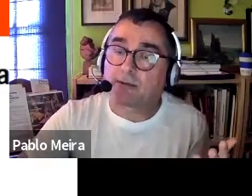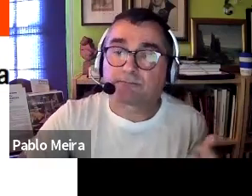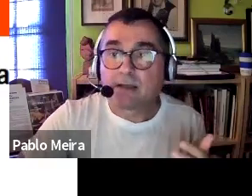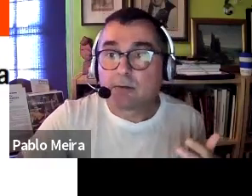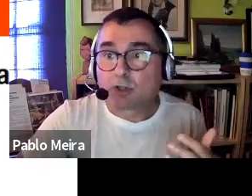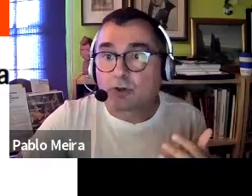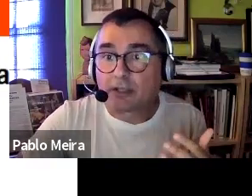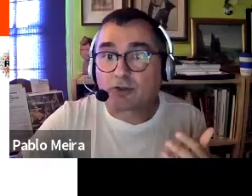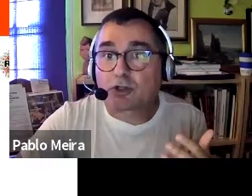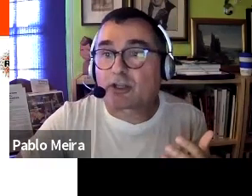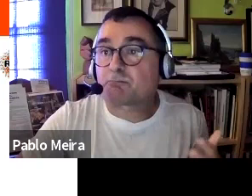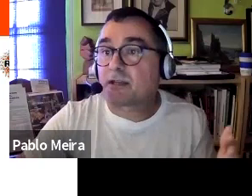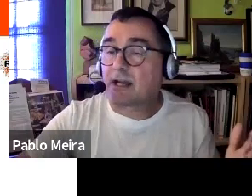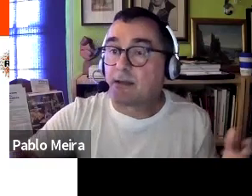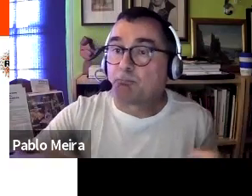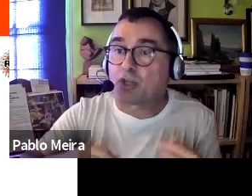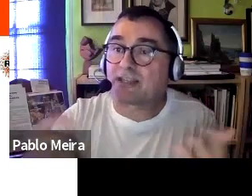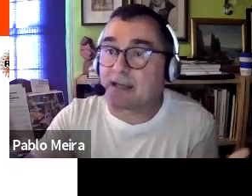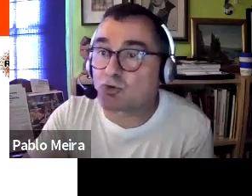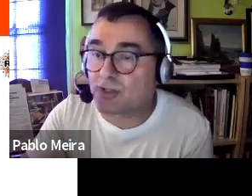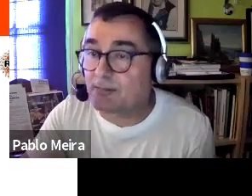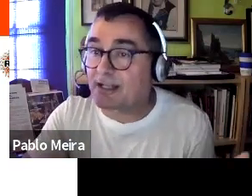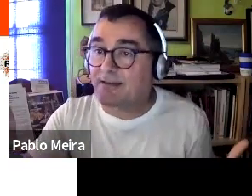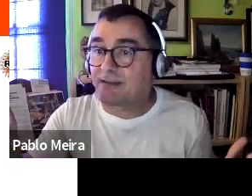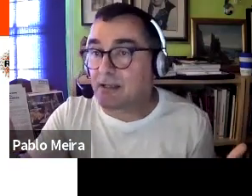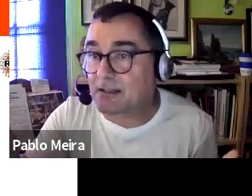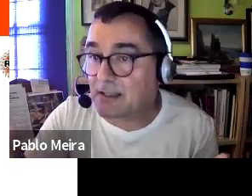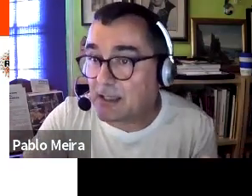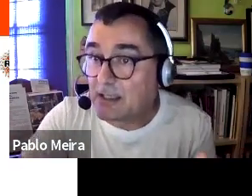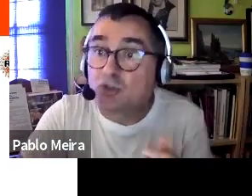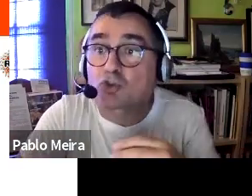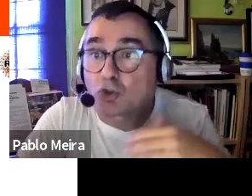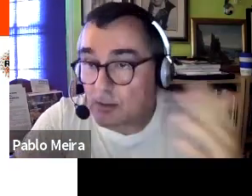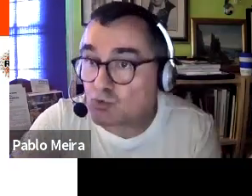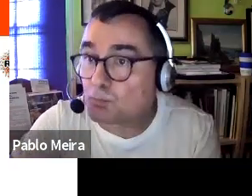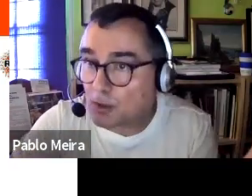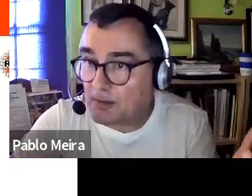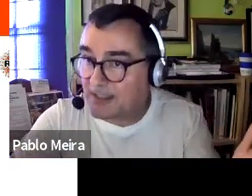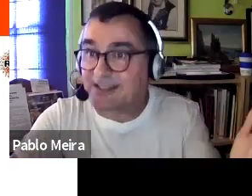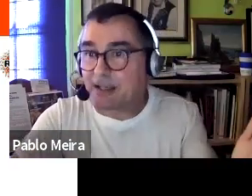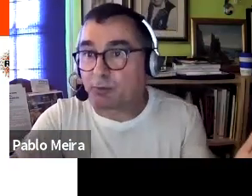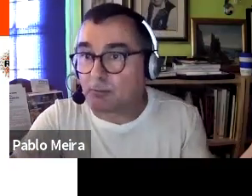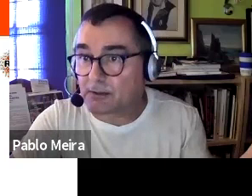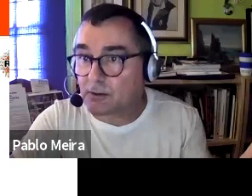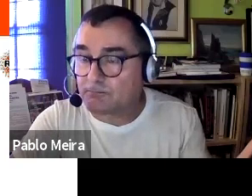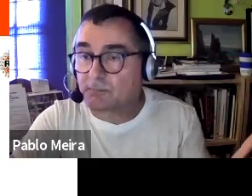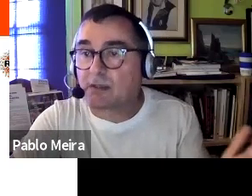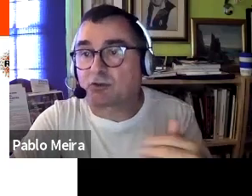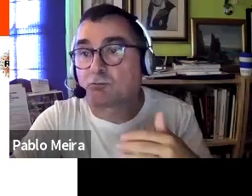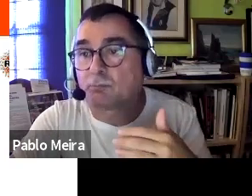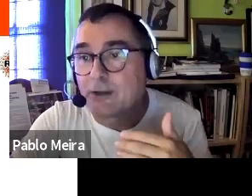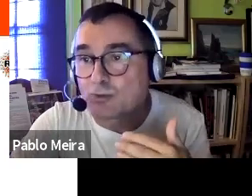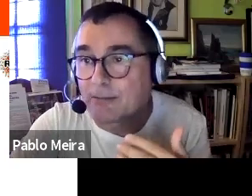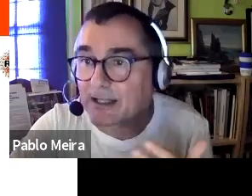el más probable. Bueno, esto creo que explica por qué estamos en emergencia climática y no solo tenemos un problema, que es el cambio climático.